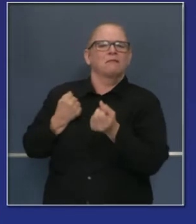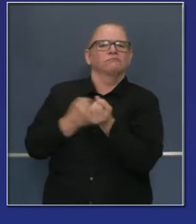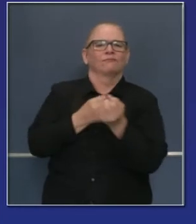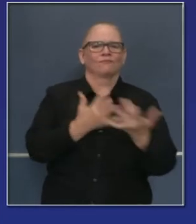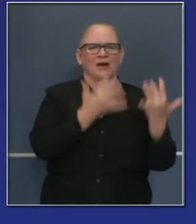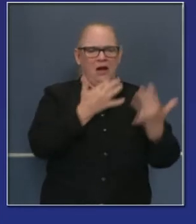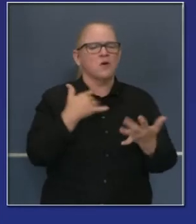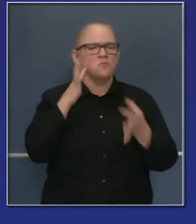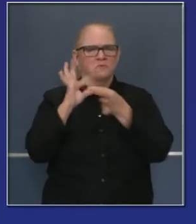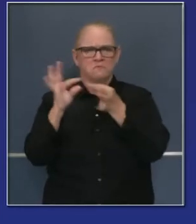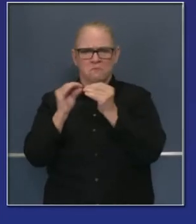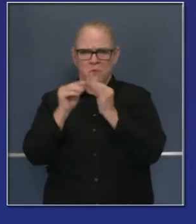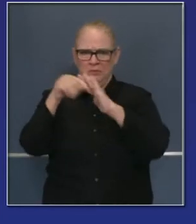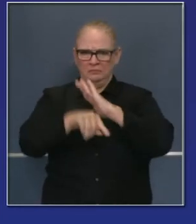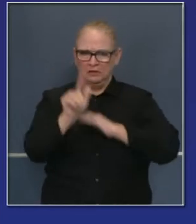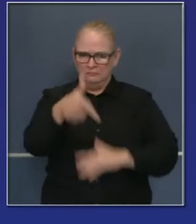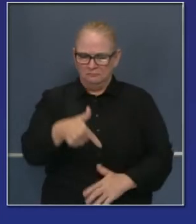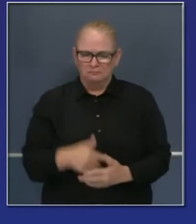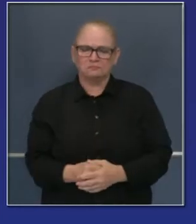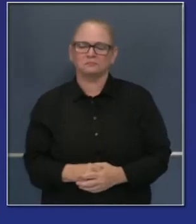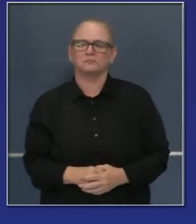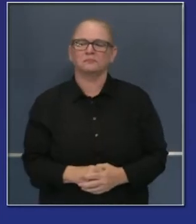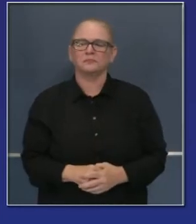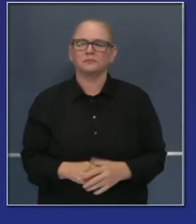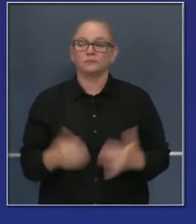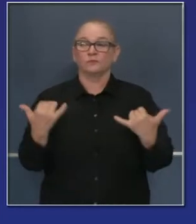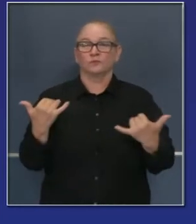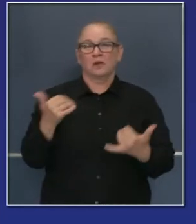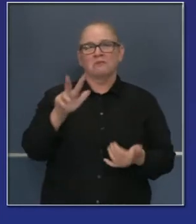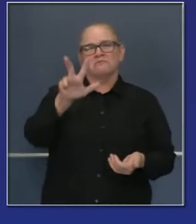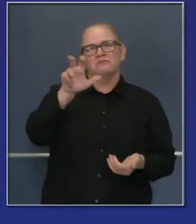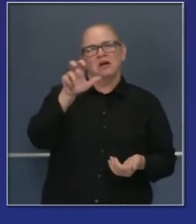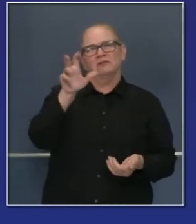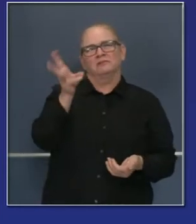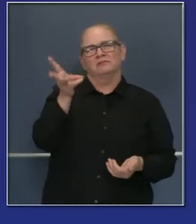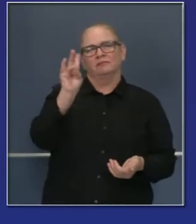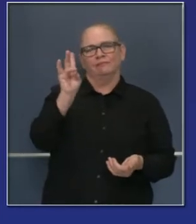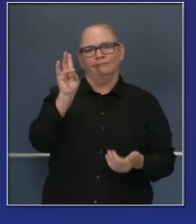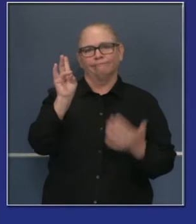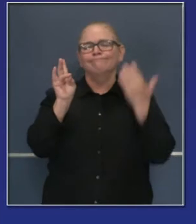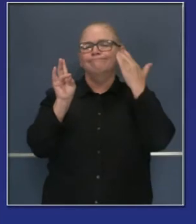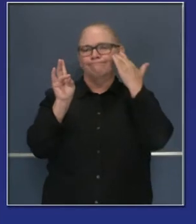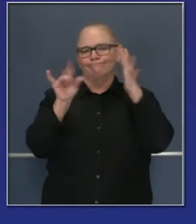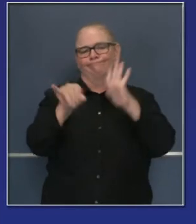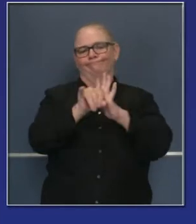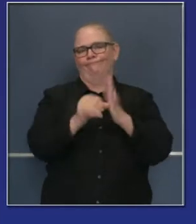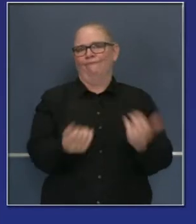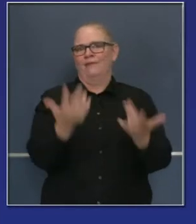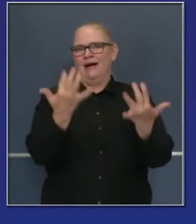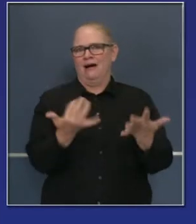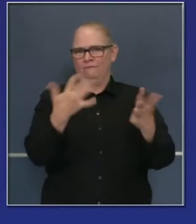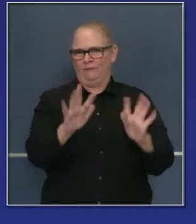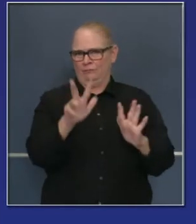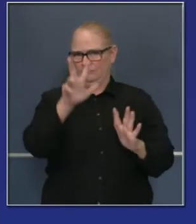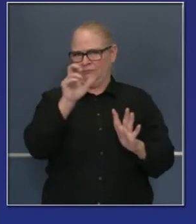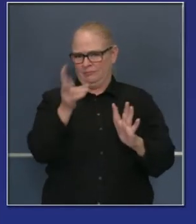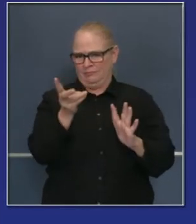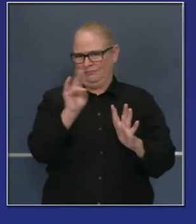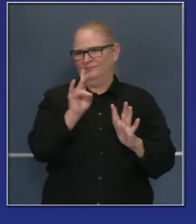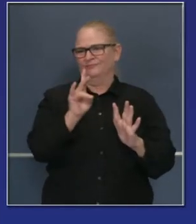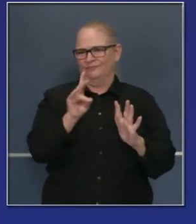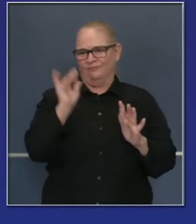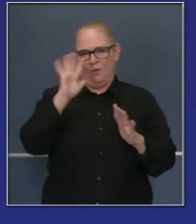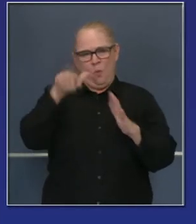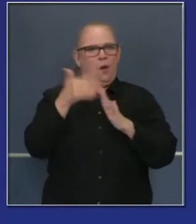actualmente, estamos luchando contra 367 incendios conocidos a nivel de todo el estado.